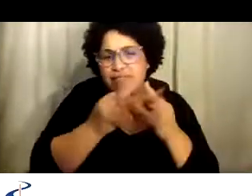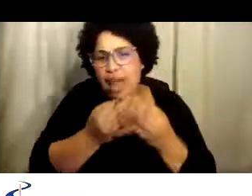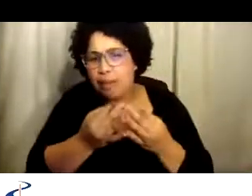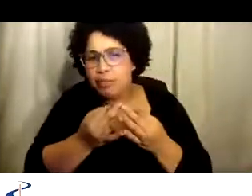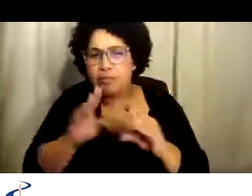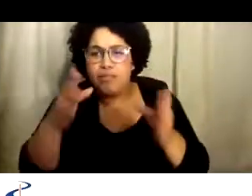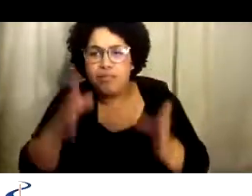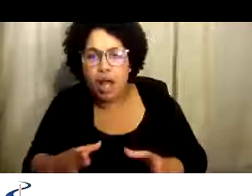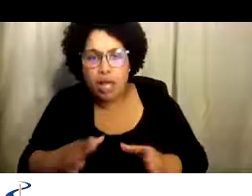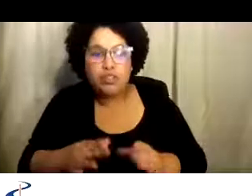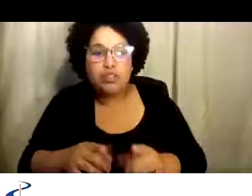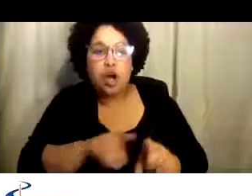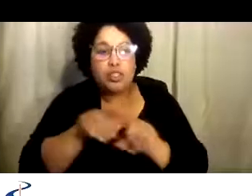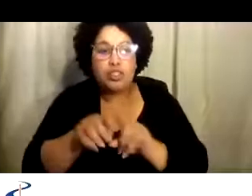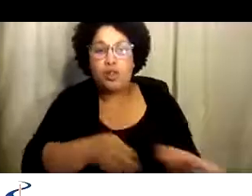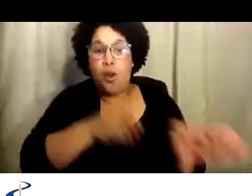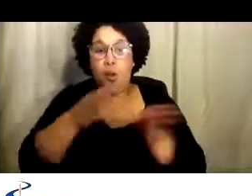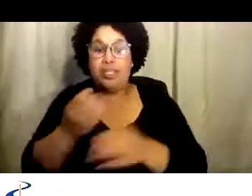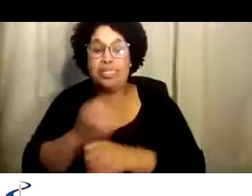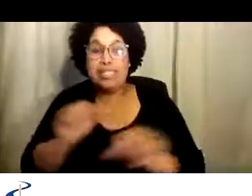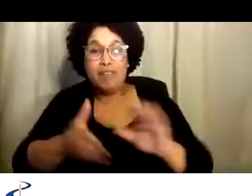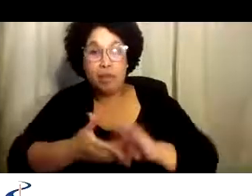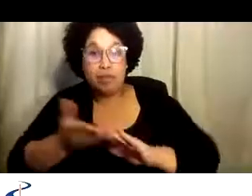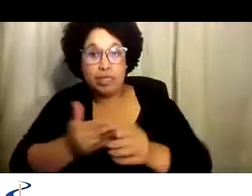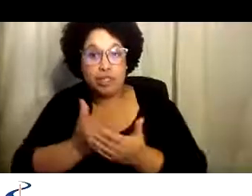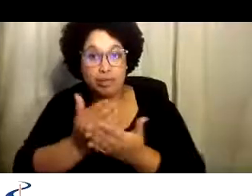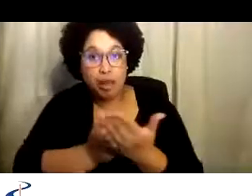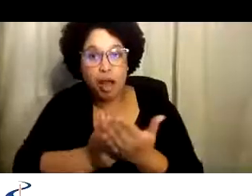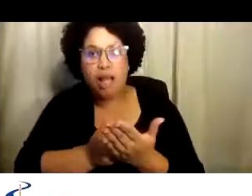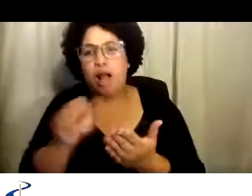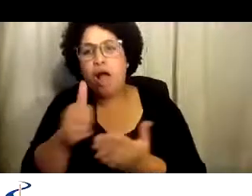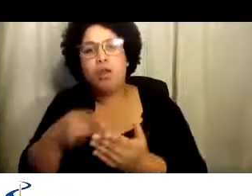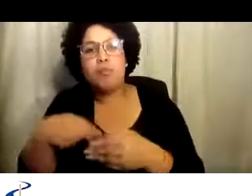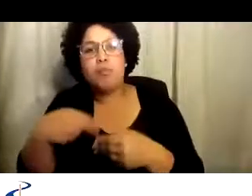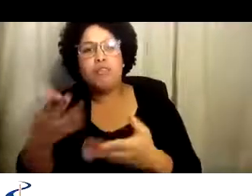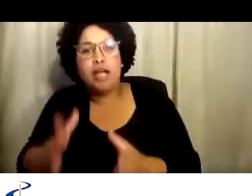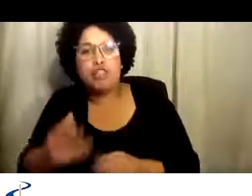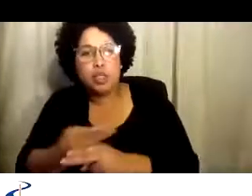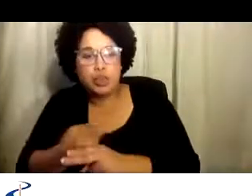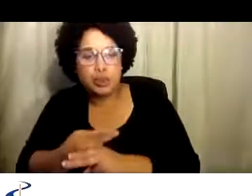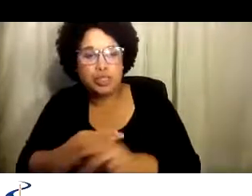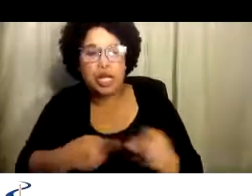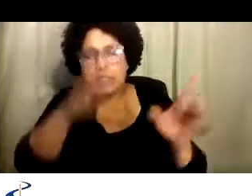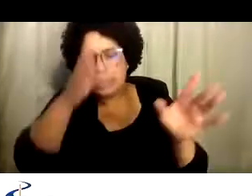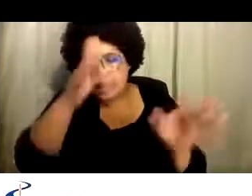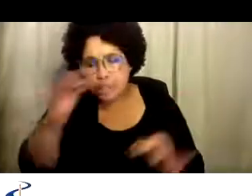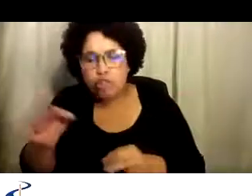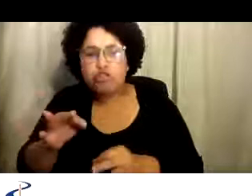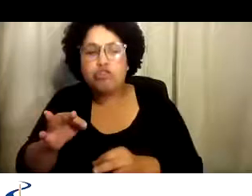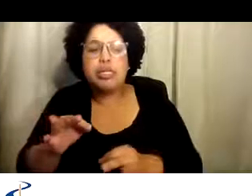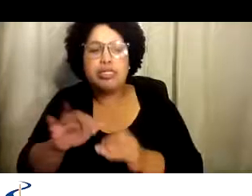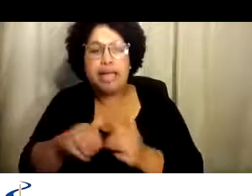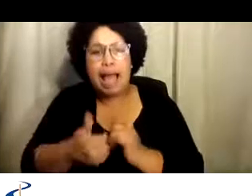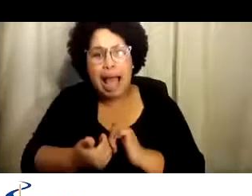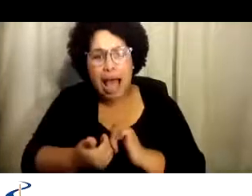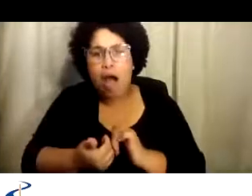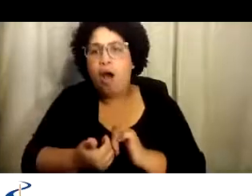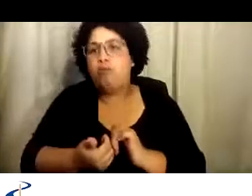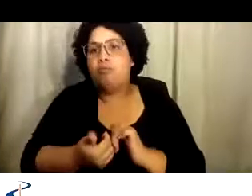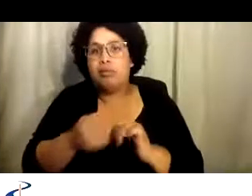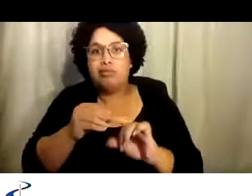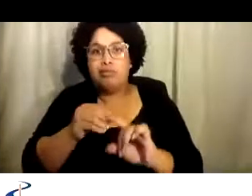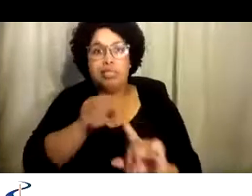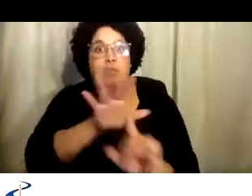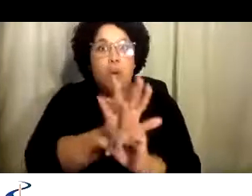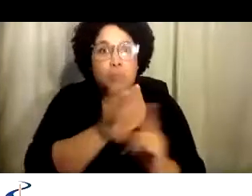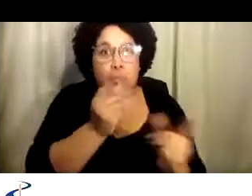puede acceder por medio de clientes, personas recibiendo apoyo, familia, proveedores. Y también la guía de